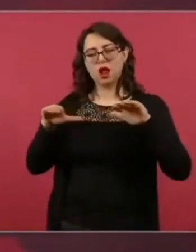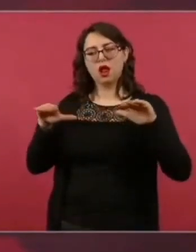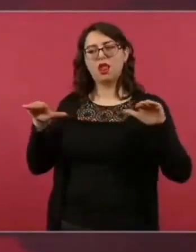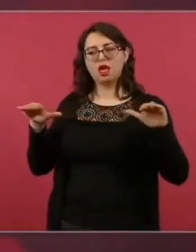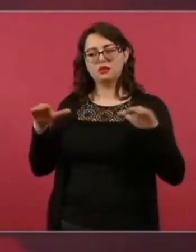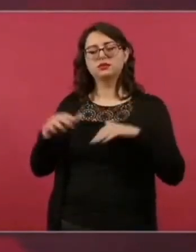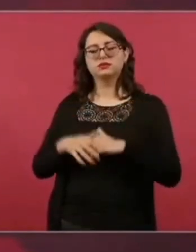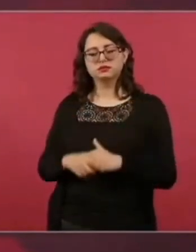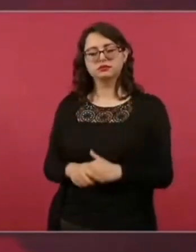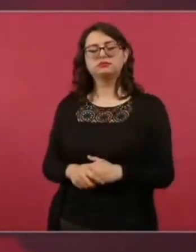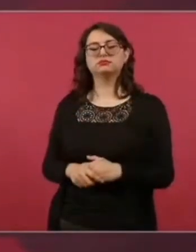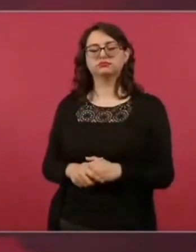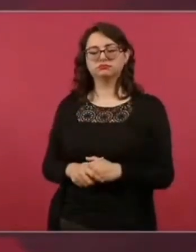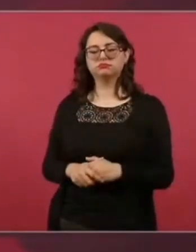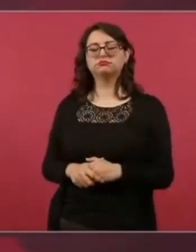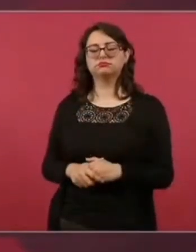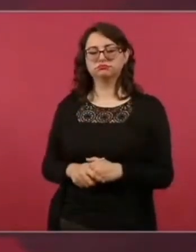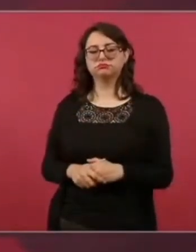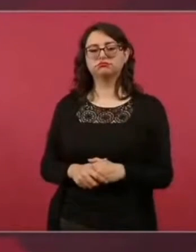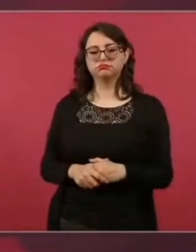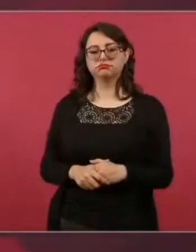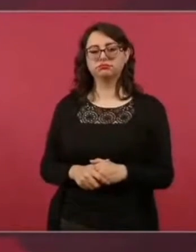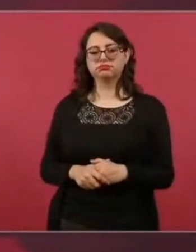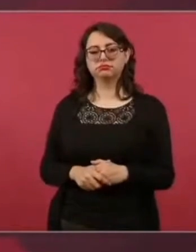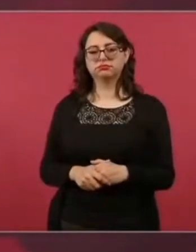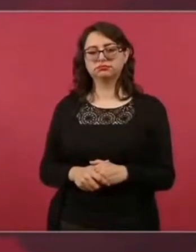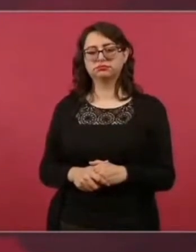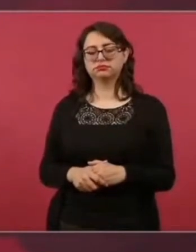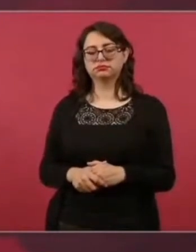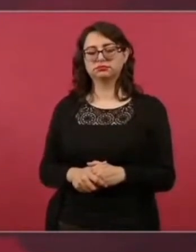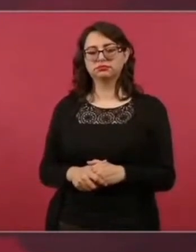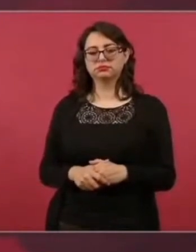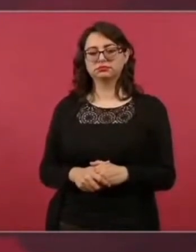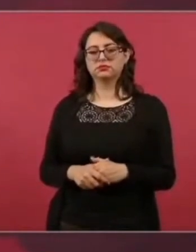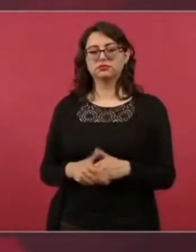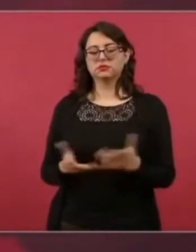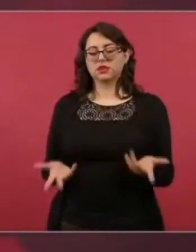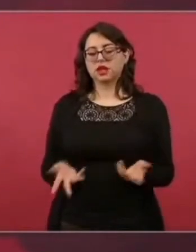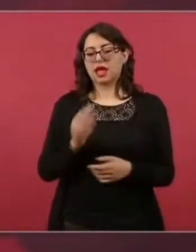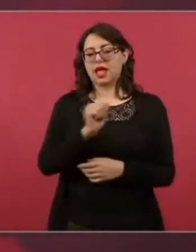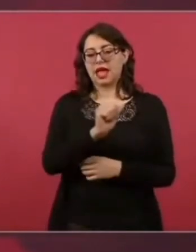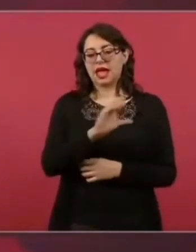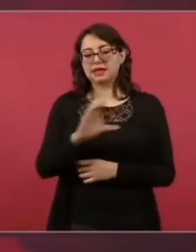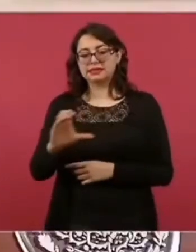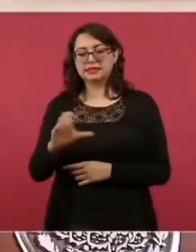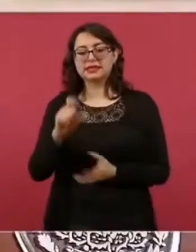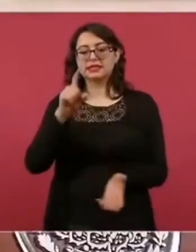creaban en lo que llaman la sociedad civil